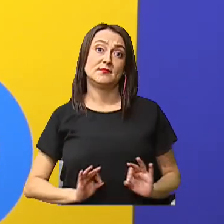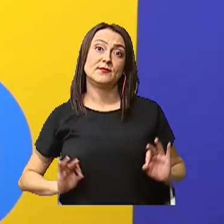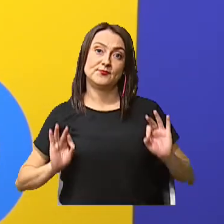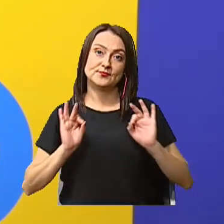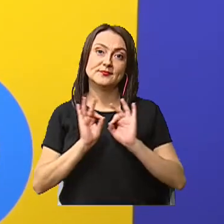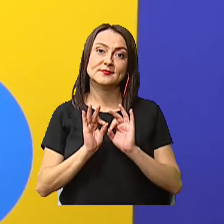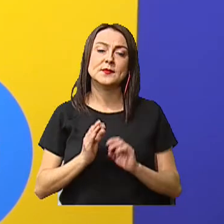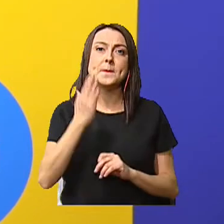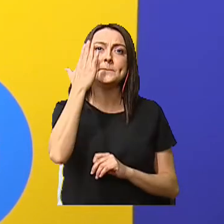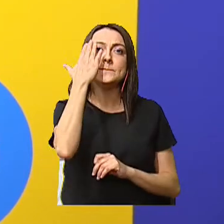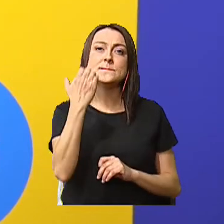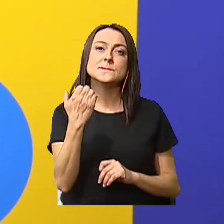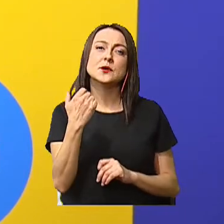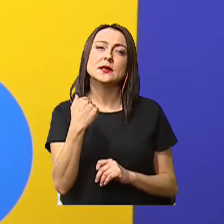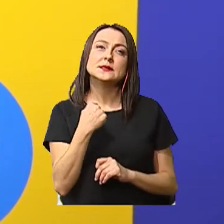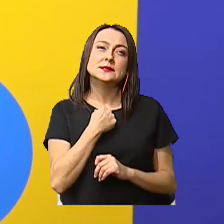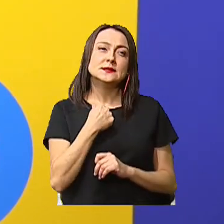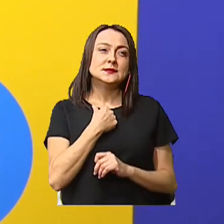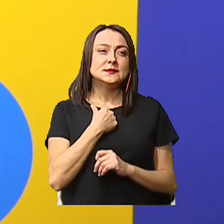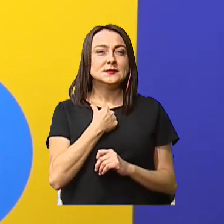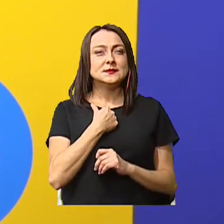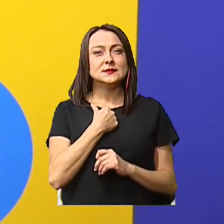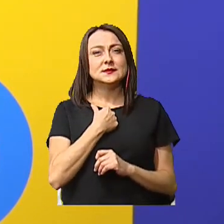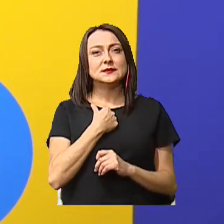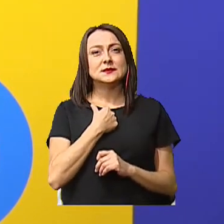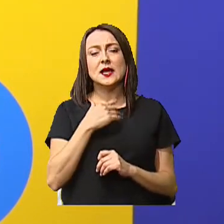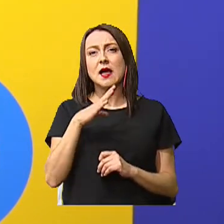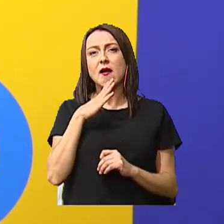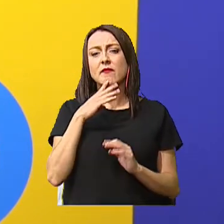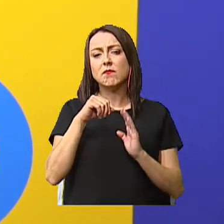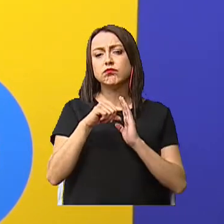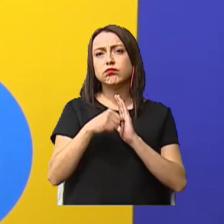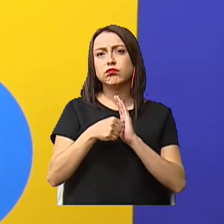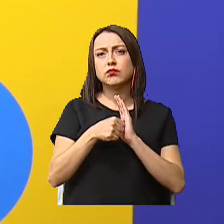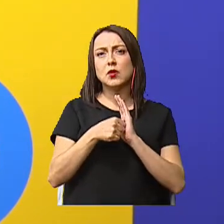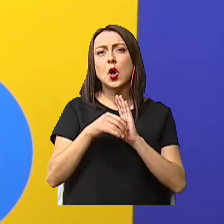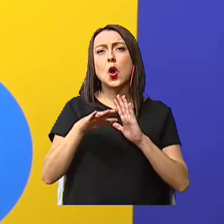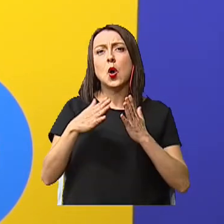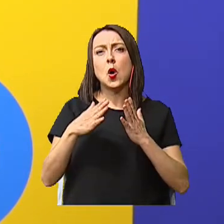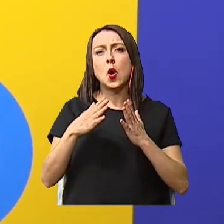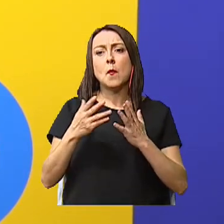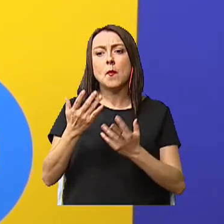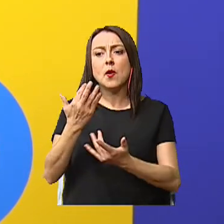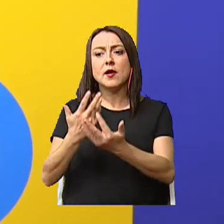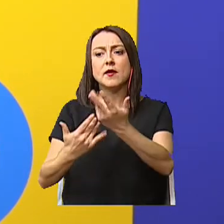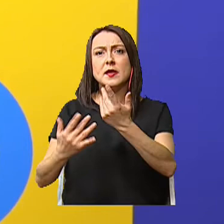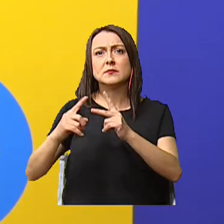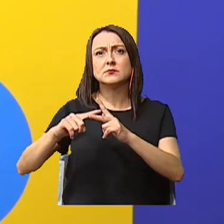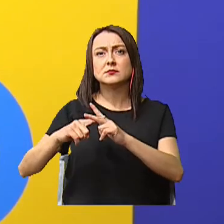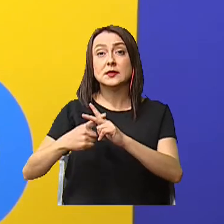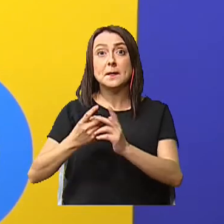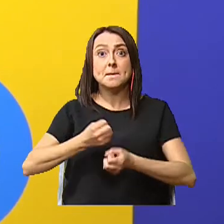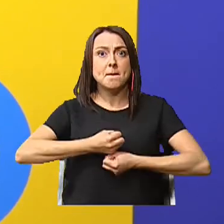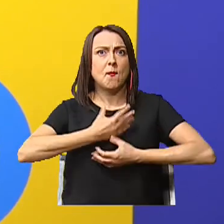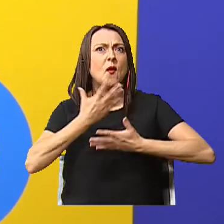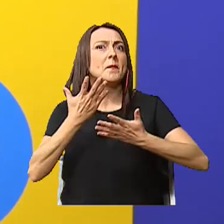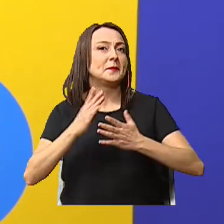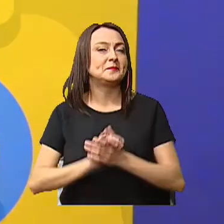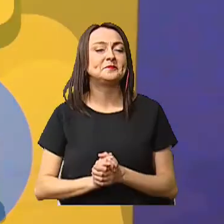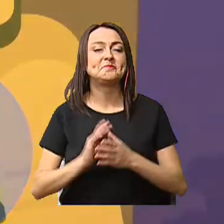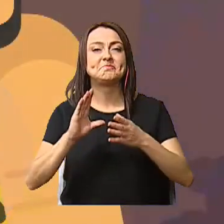Porque me hace mención de la creación del fuego Y el poema dice así